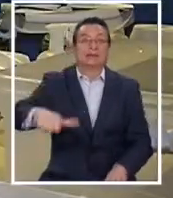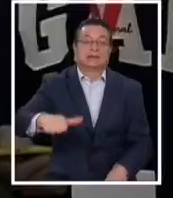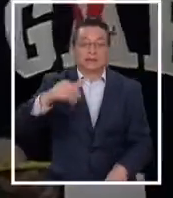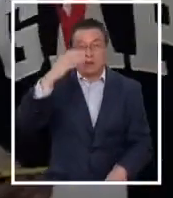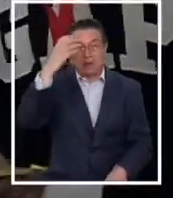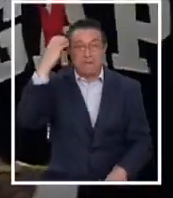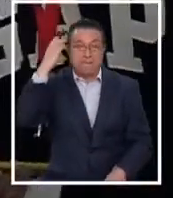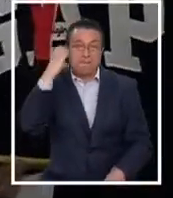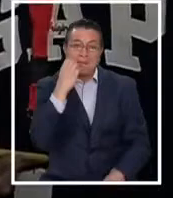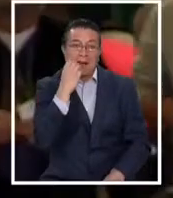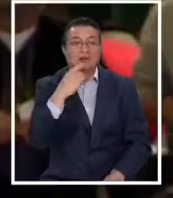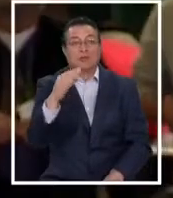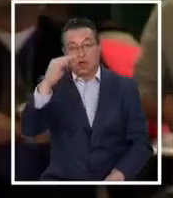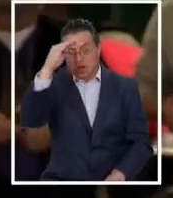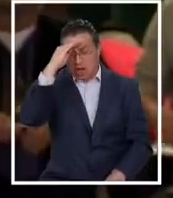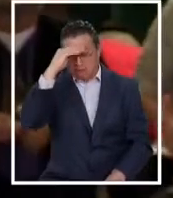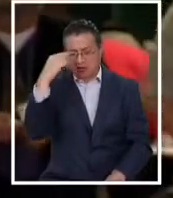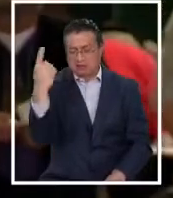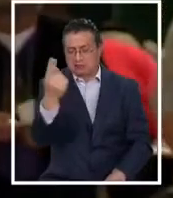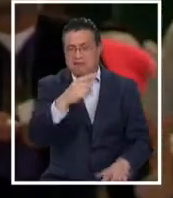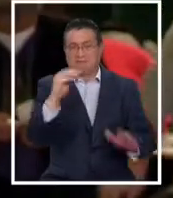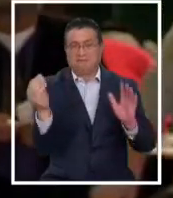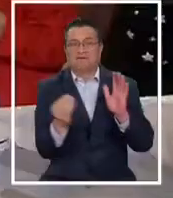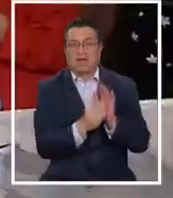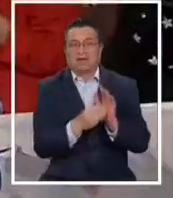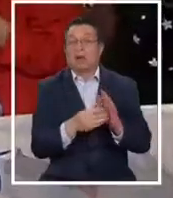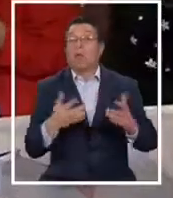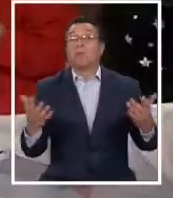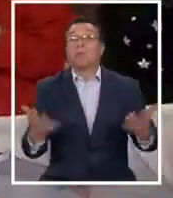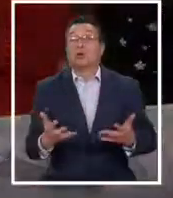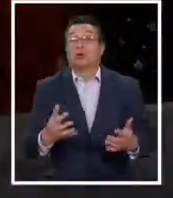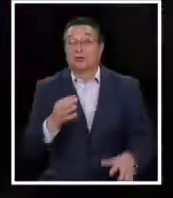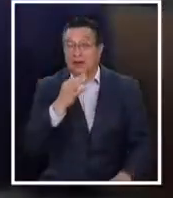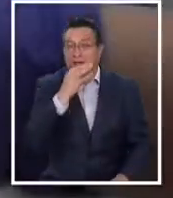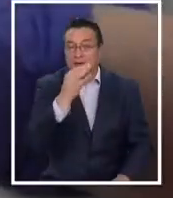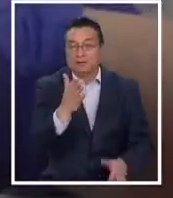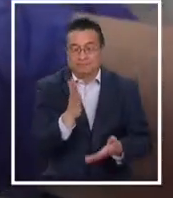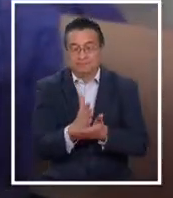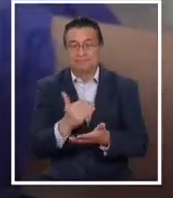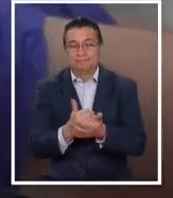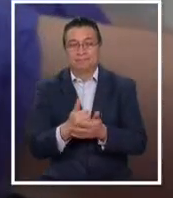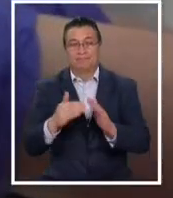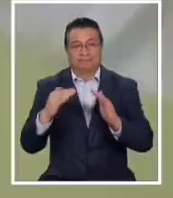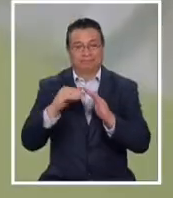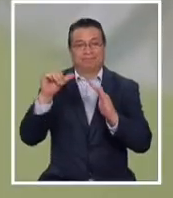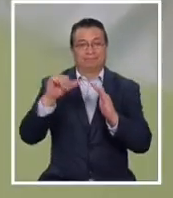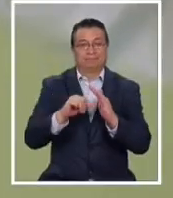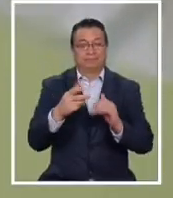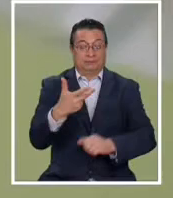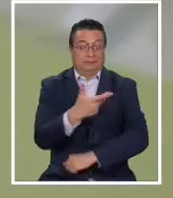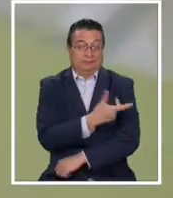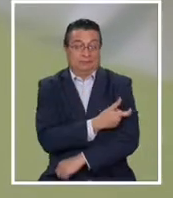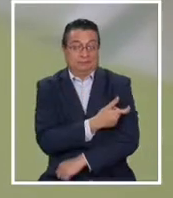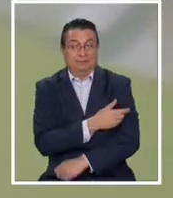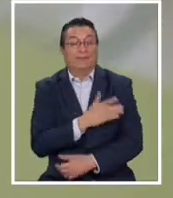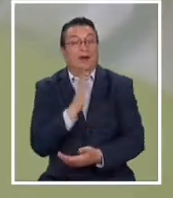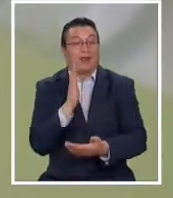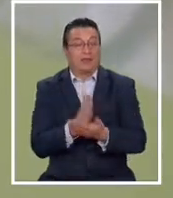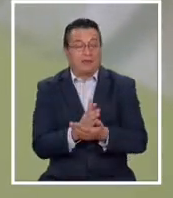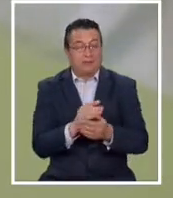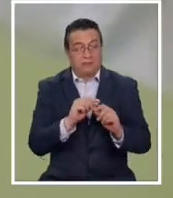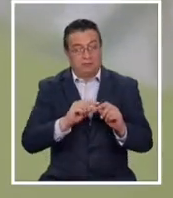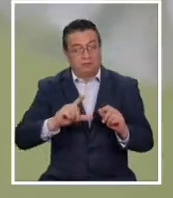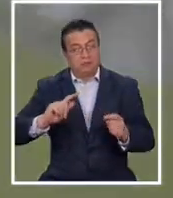Confianza hay en el Ejecutivo en esta nueva fecha porque, según dicen, las medidas de confinamiento y el proceso de vacunación debieran provocar